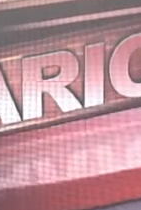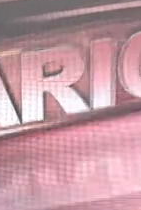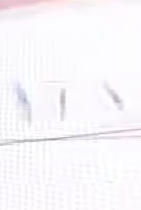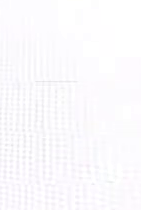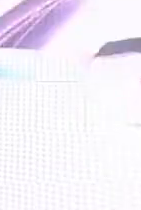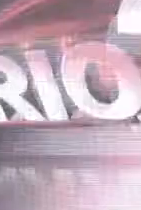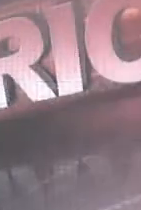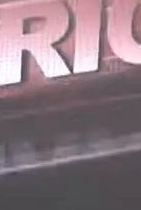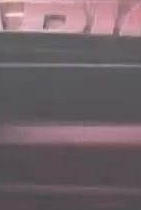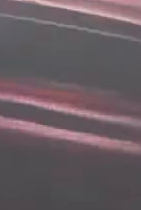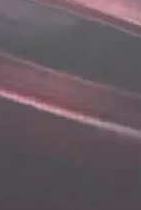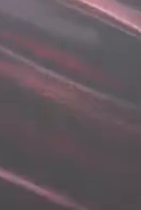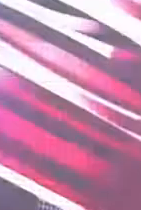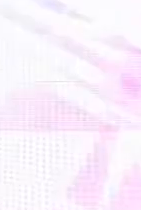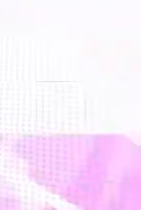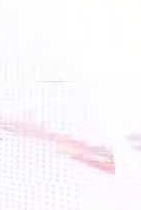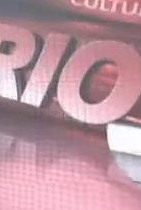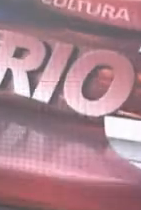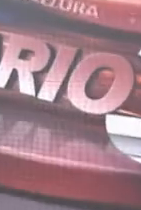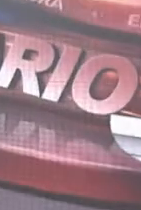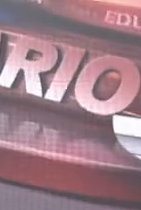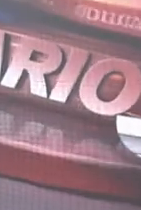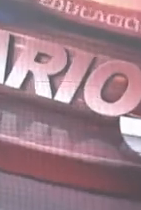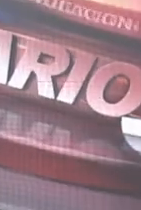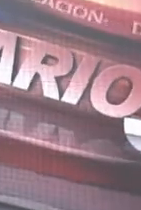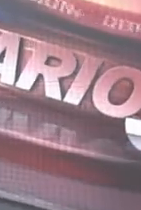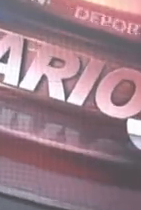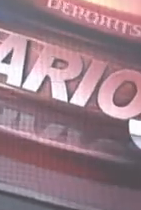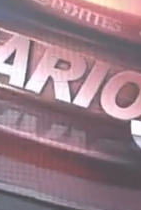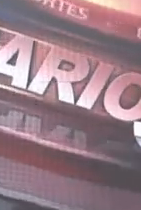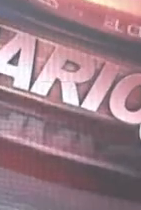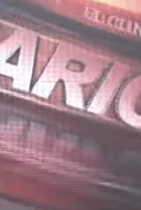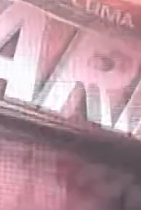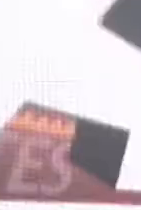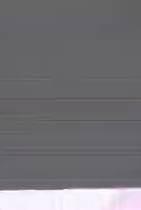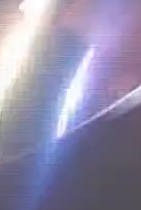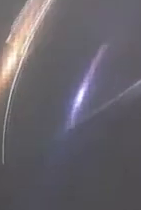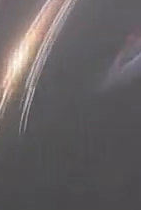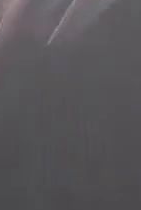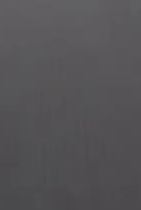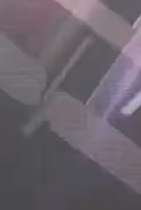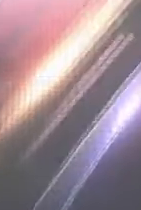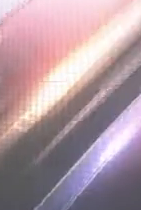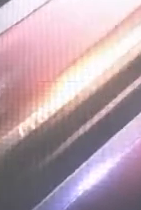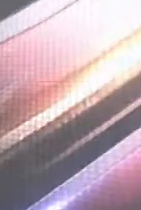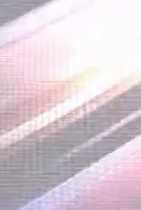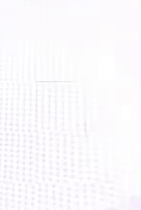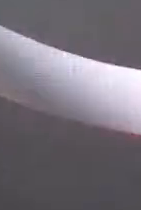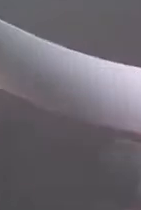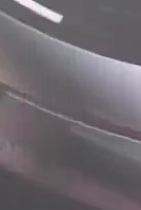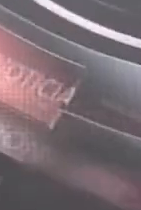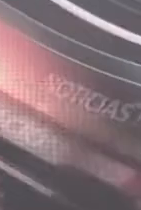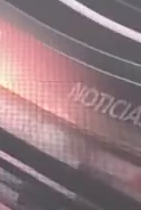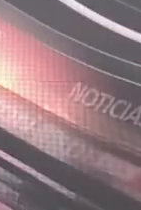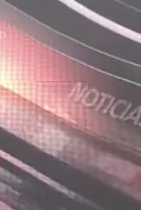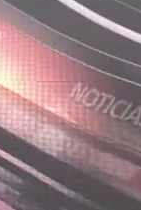cuestionadas pero en los últimos días se volvieron a aumentar son cifras muy elevadas y por eso desde lo que es el cuerpo de legisladores